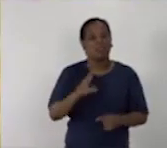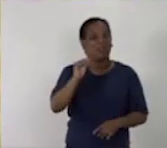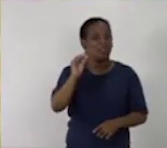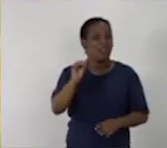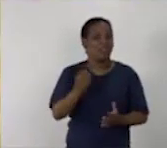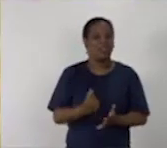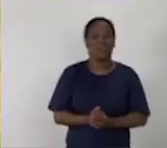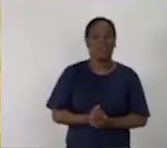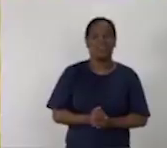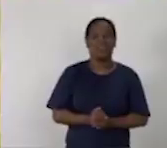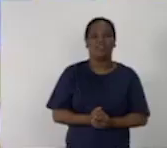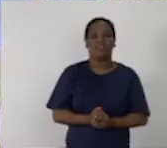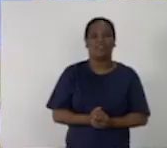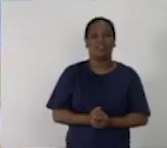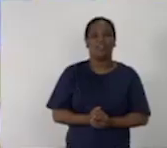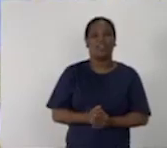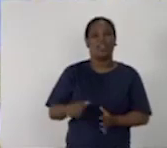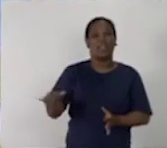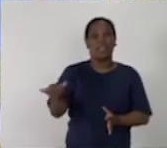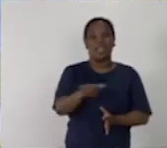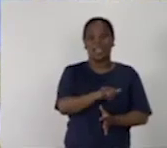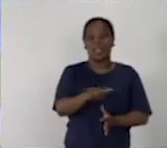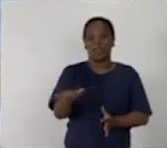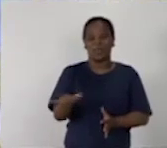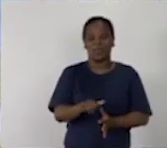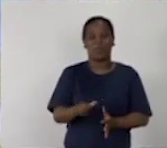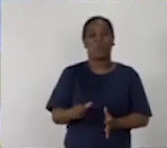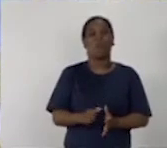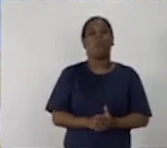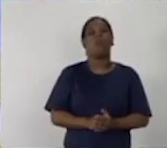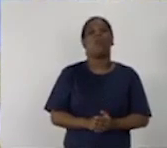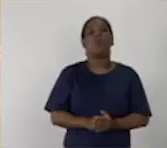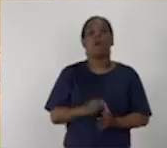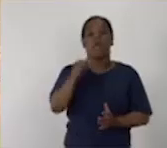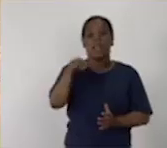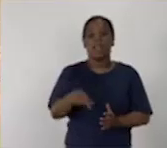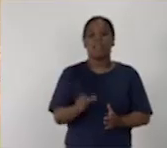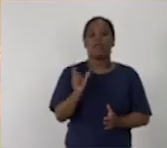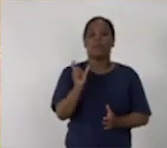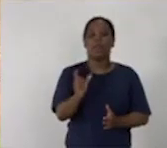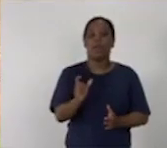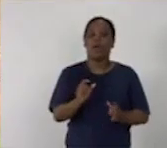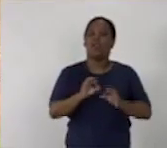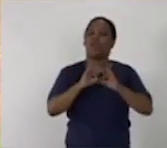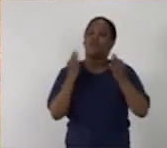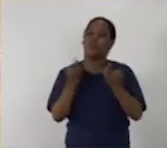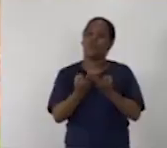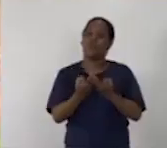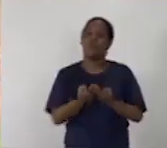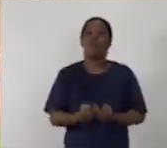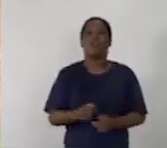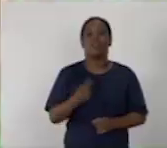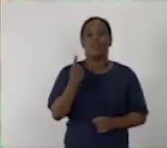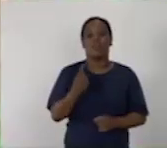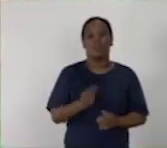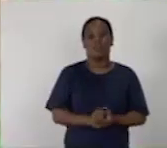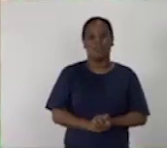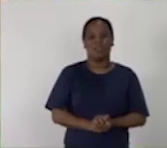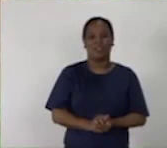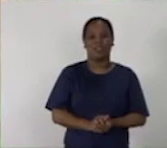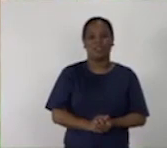que también pueden estas palabras formar familias. Por supuesto,